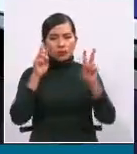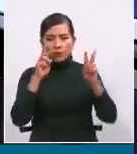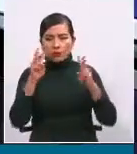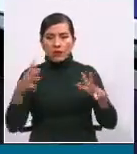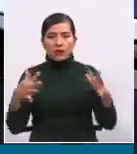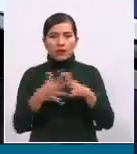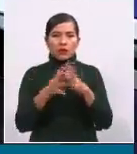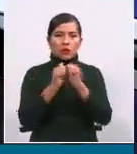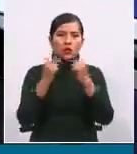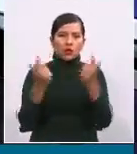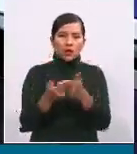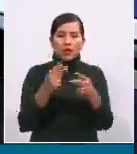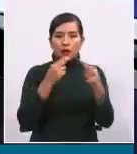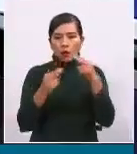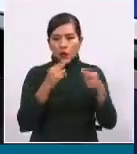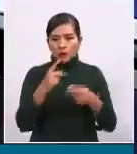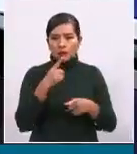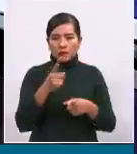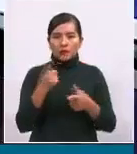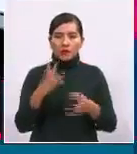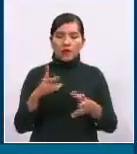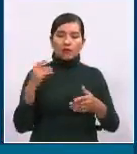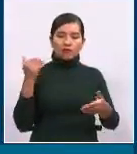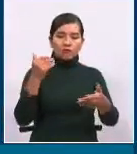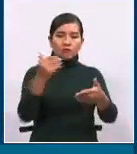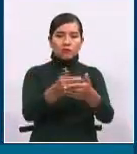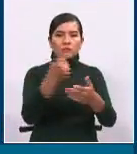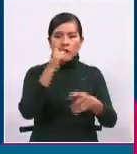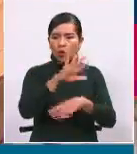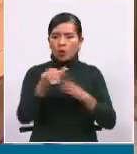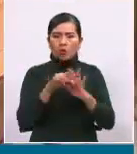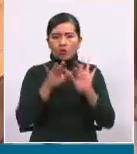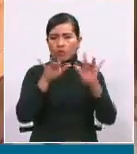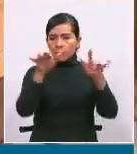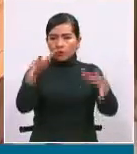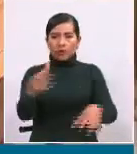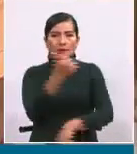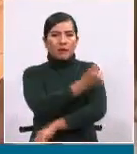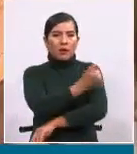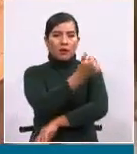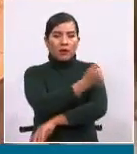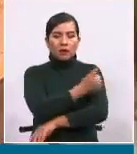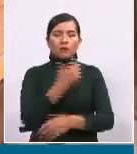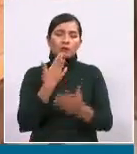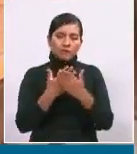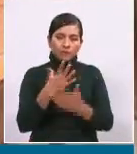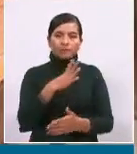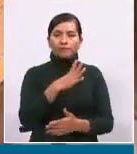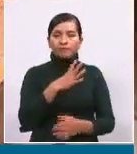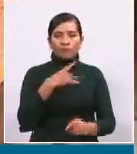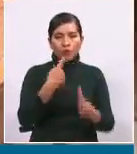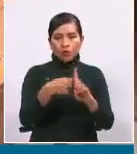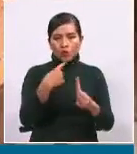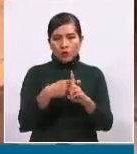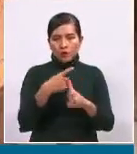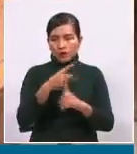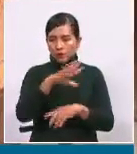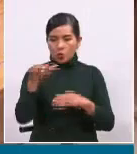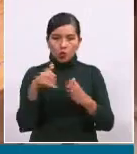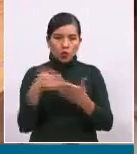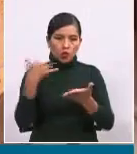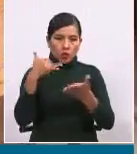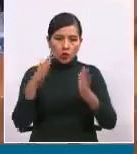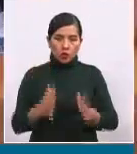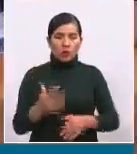sociales de que estaban acercándose a los puntos de vacunación para que puedan hacer vacunar a nuestros estudiantes,